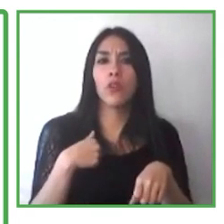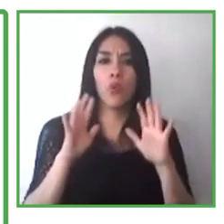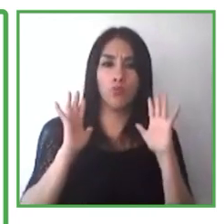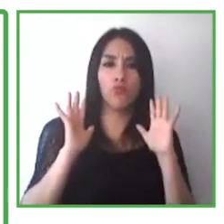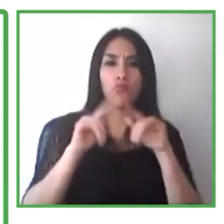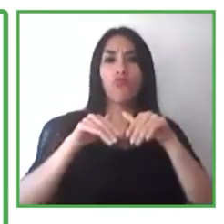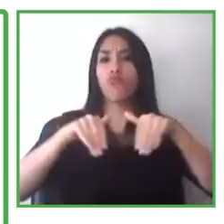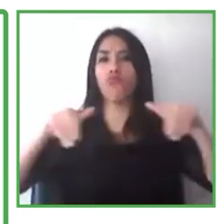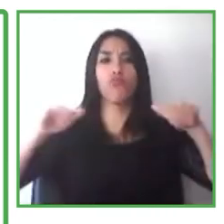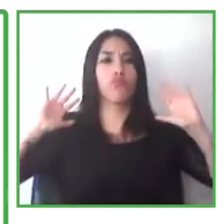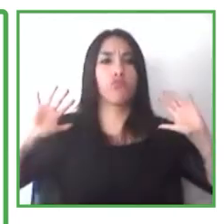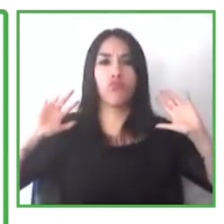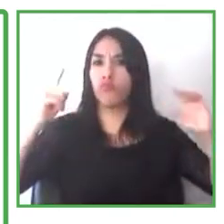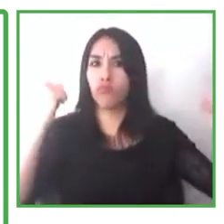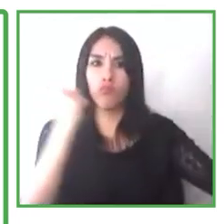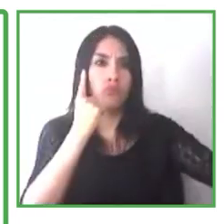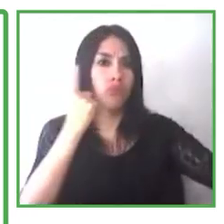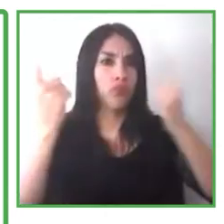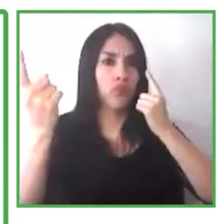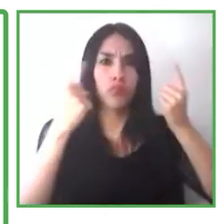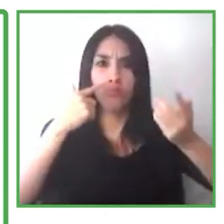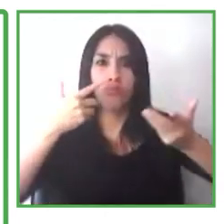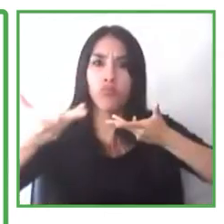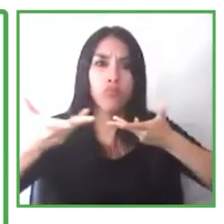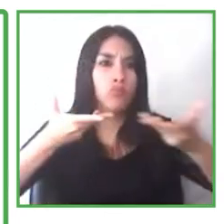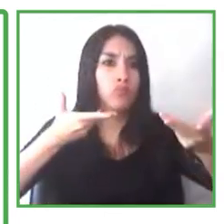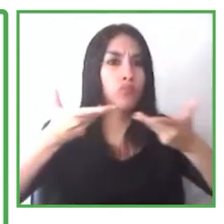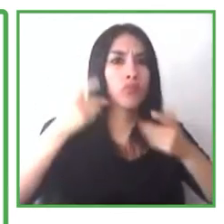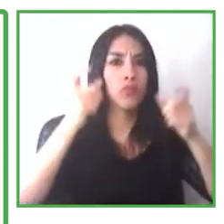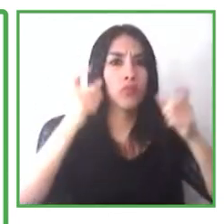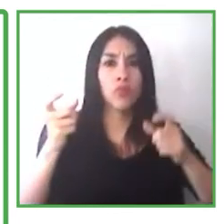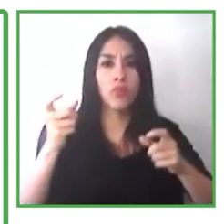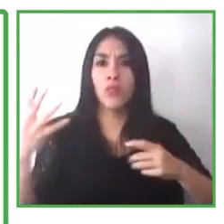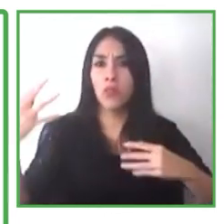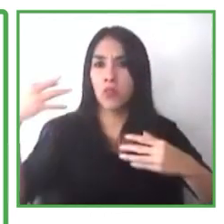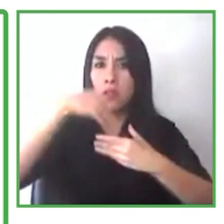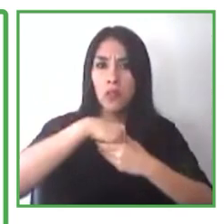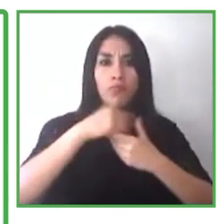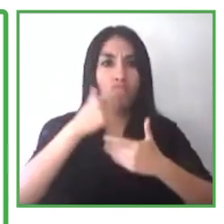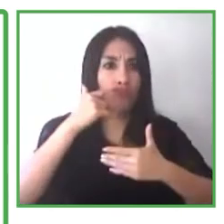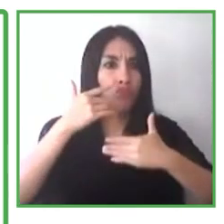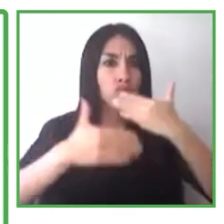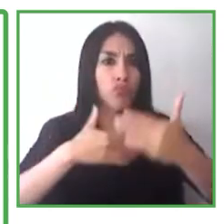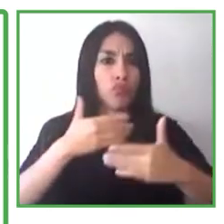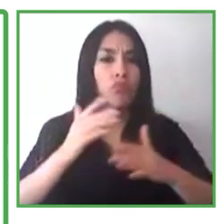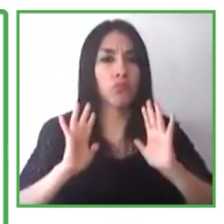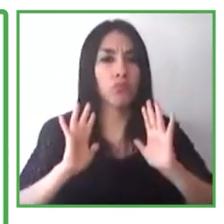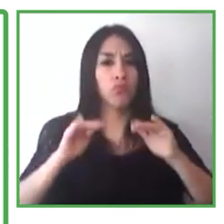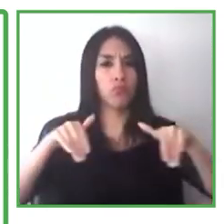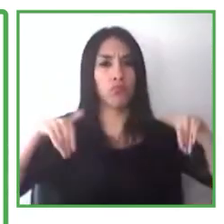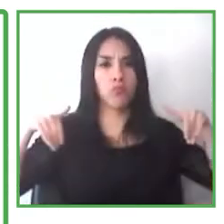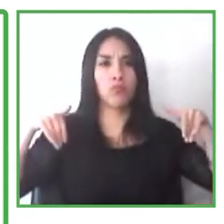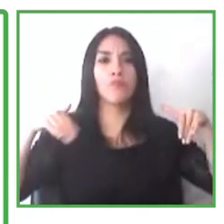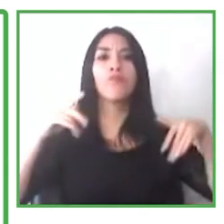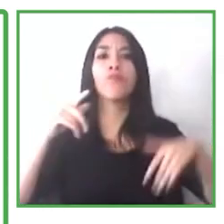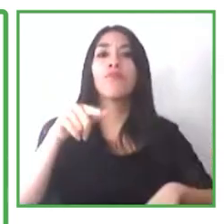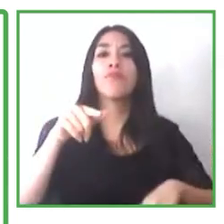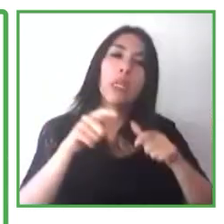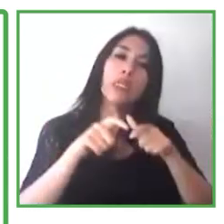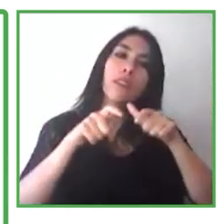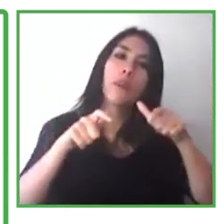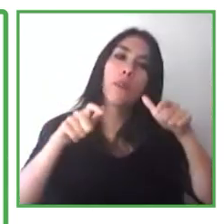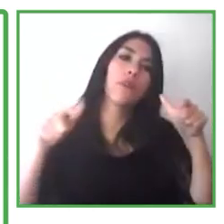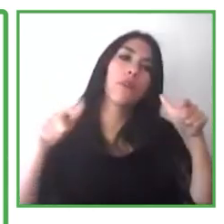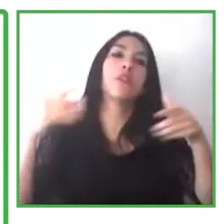con discapacidades, sus discapacidades van a crecer de manera orgánica dentro de su empresa, y